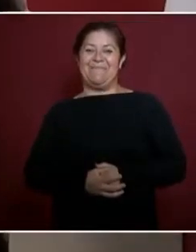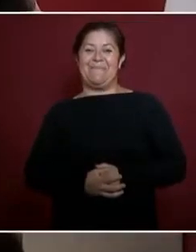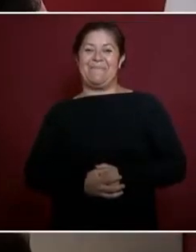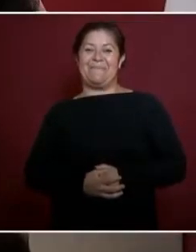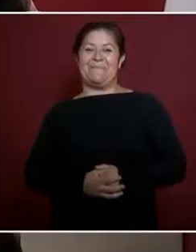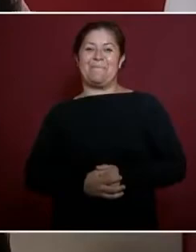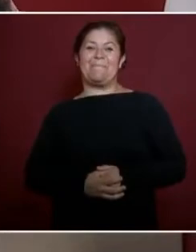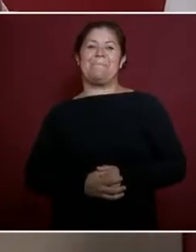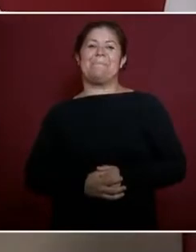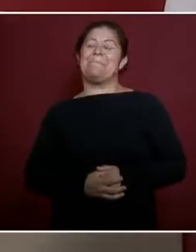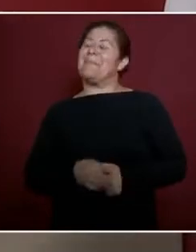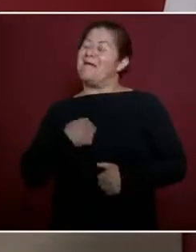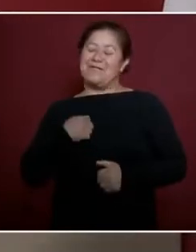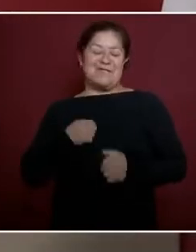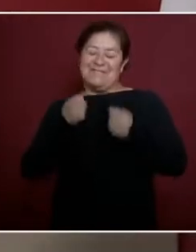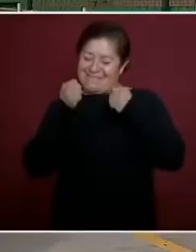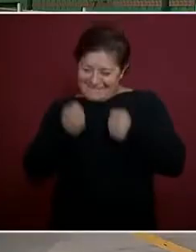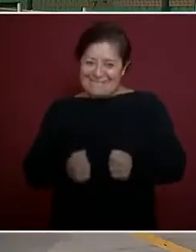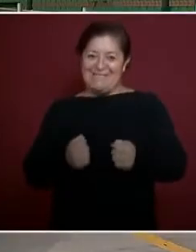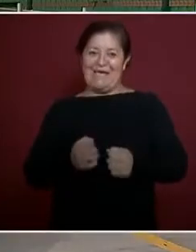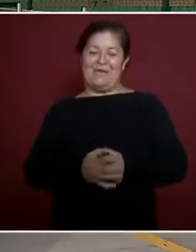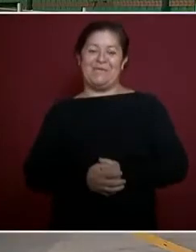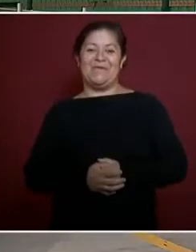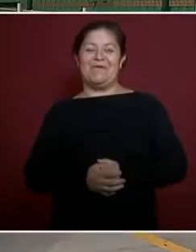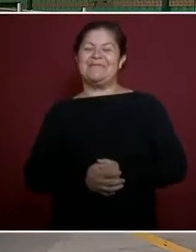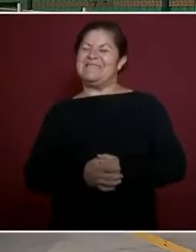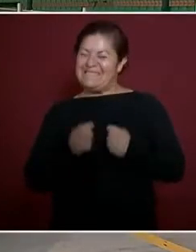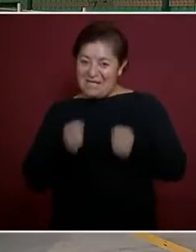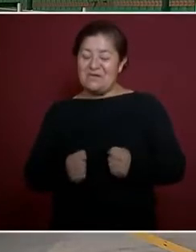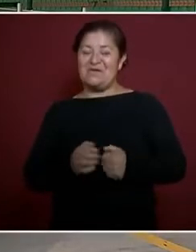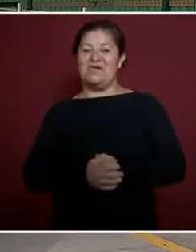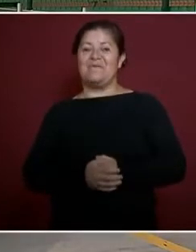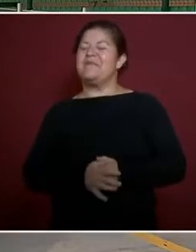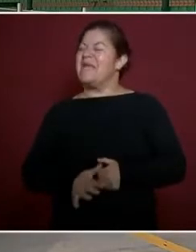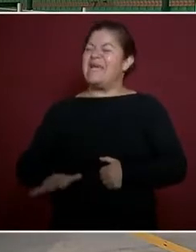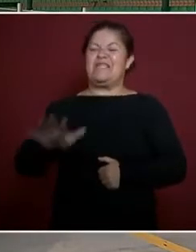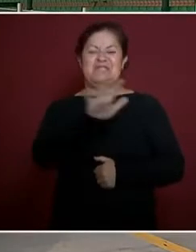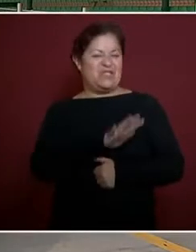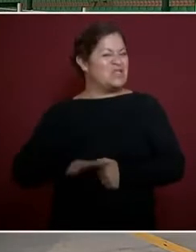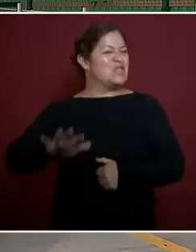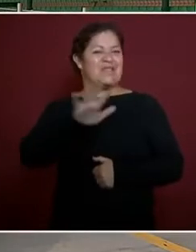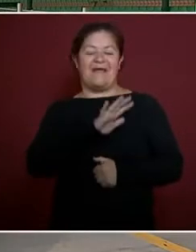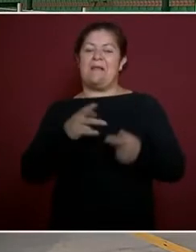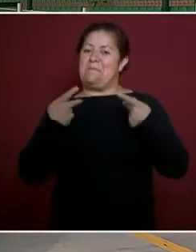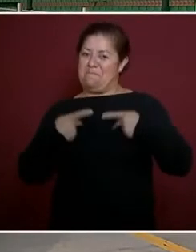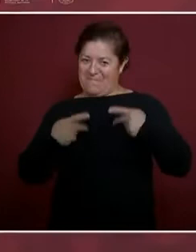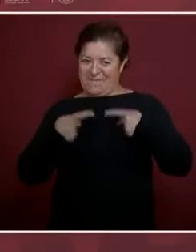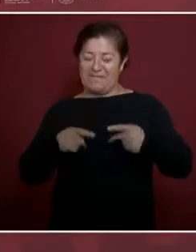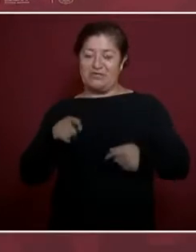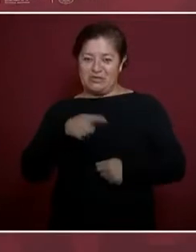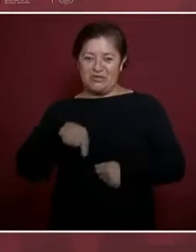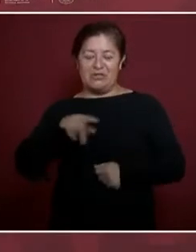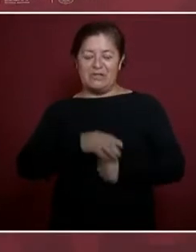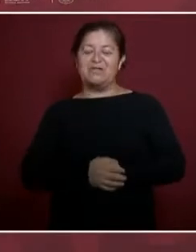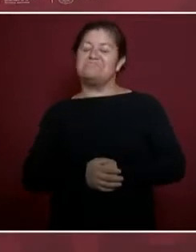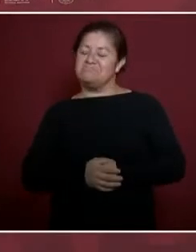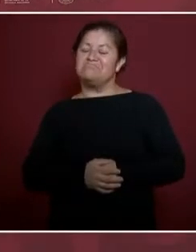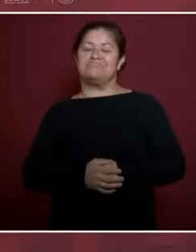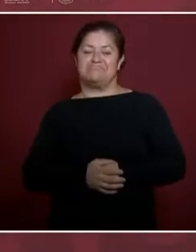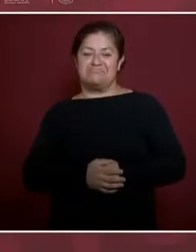Yo estoy seguro que todo el pueblo, la gente va a poder,